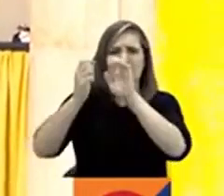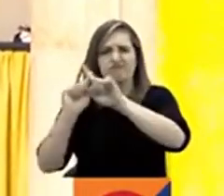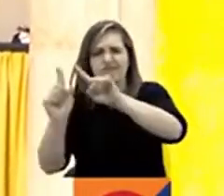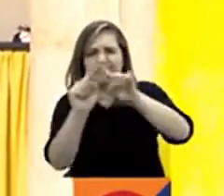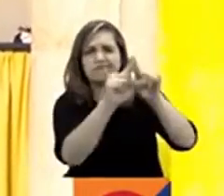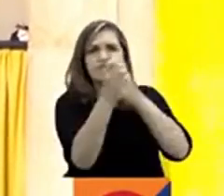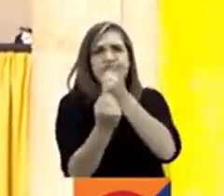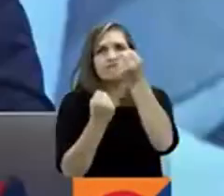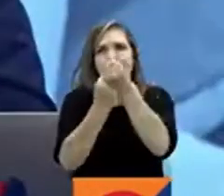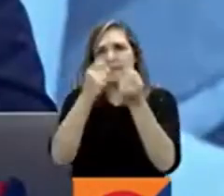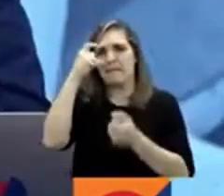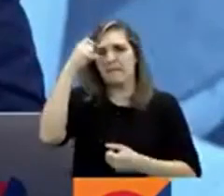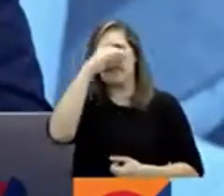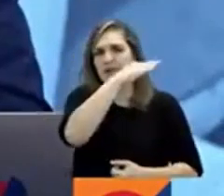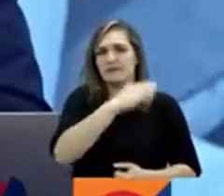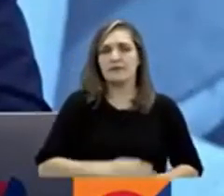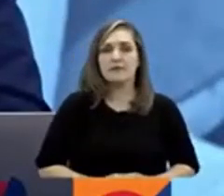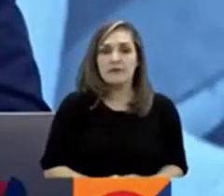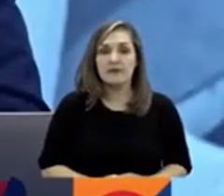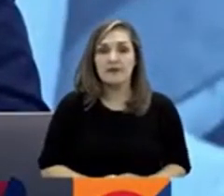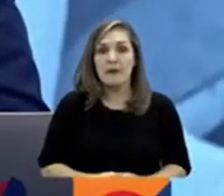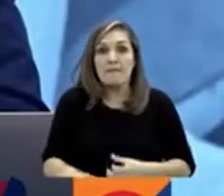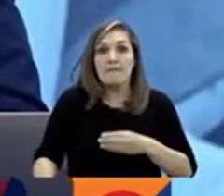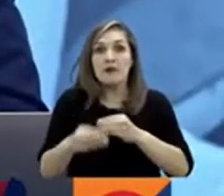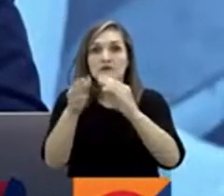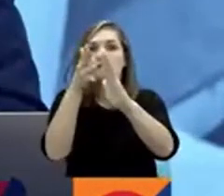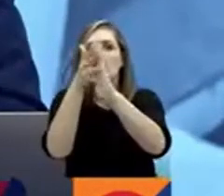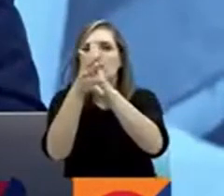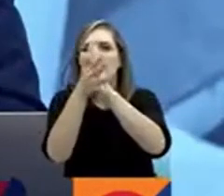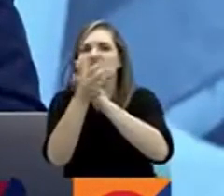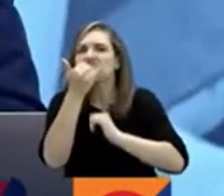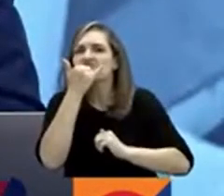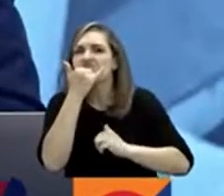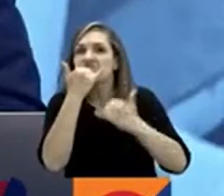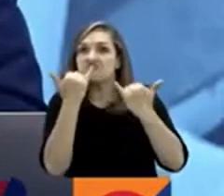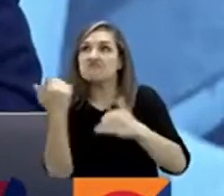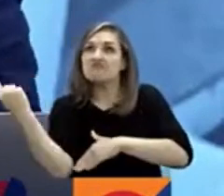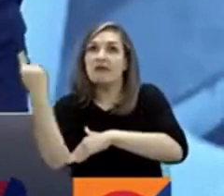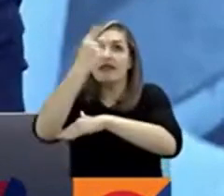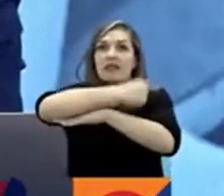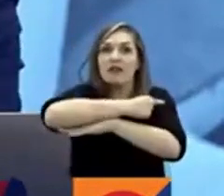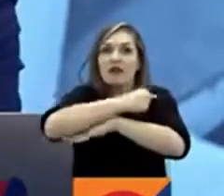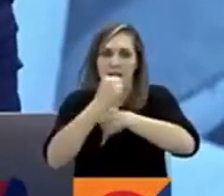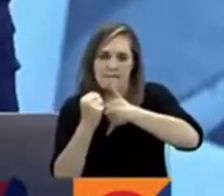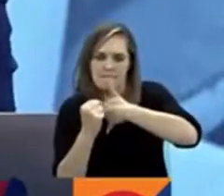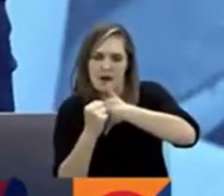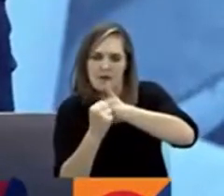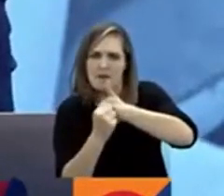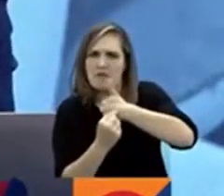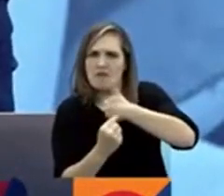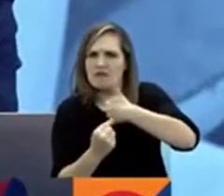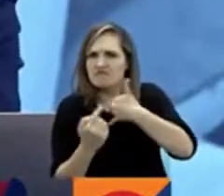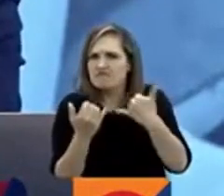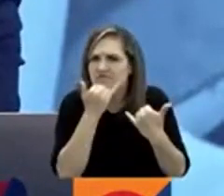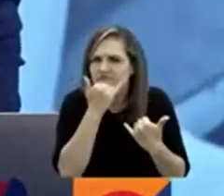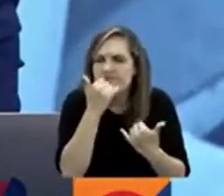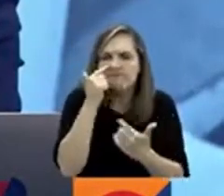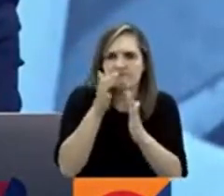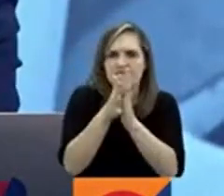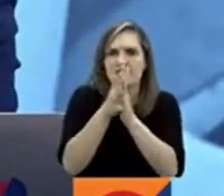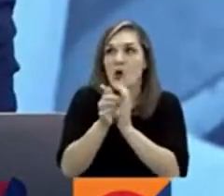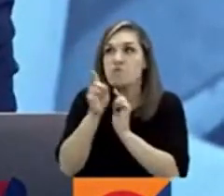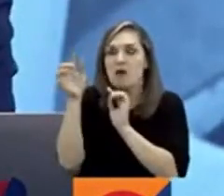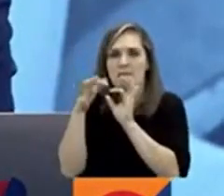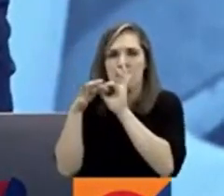Petro. Y también les contamos cómo se vivió la jornada de manifestaciones en las regiones. Toda la información con los